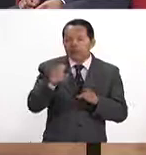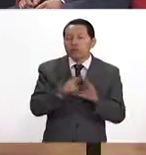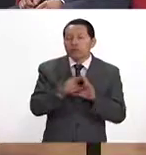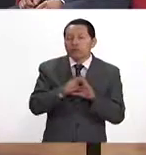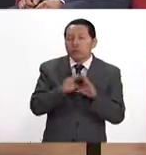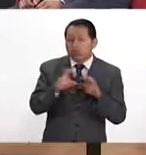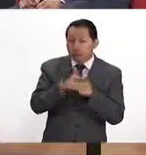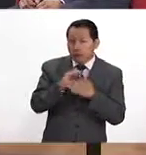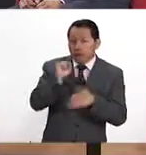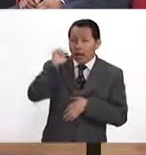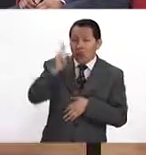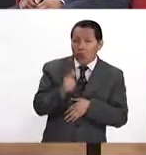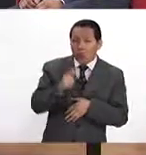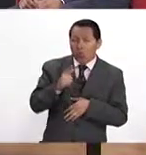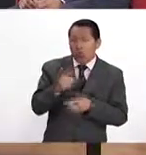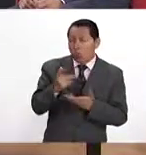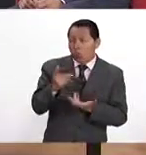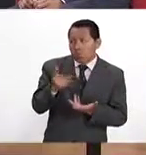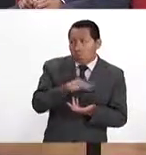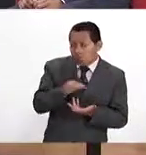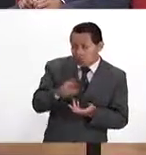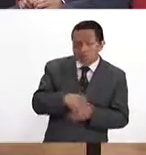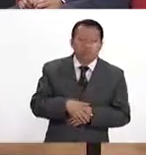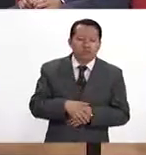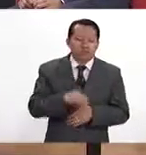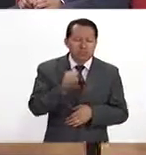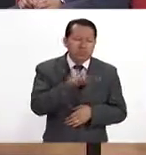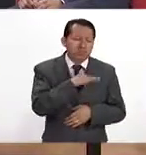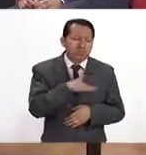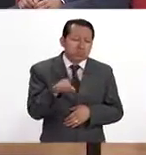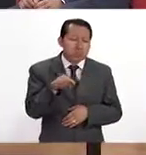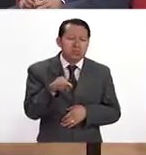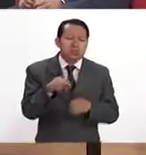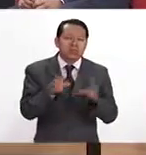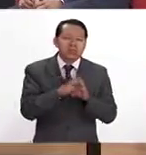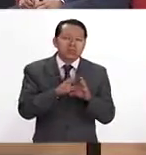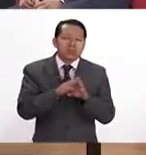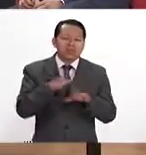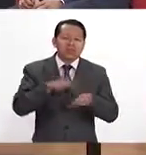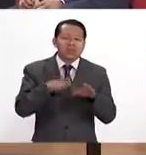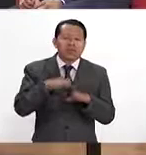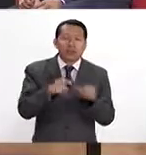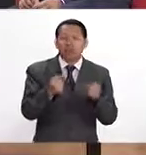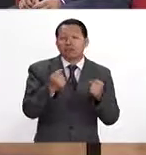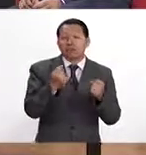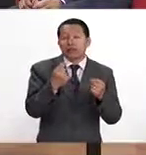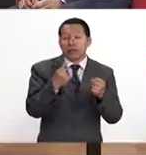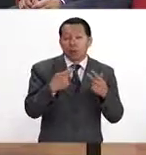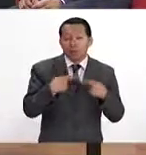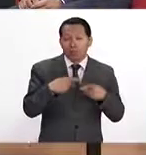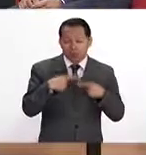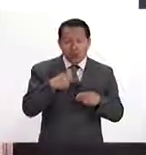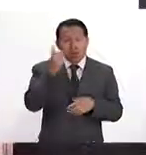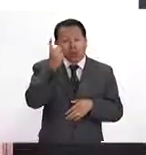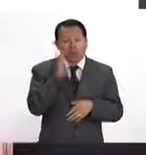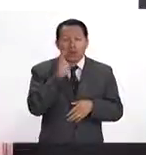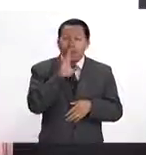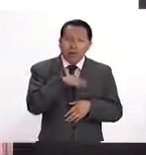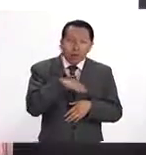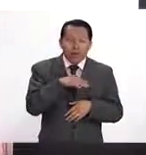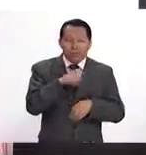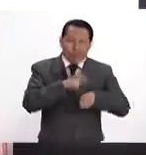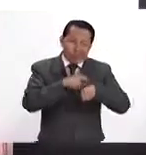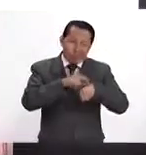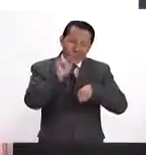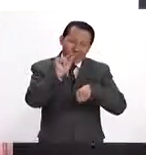o qué? Sí podría ser, ¿no? Sí podría ser, por ejemplo, que algunos pacientes si no han dormido adecuadamente, si han tenido